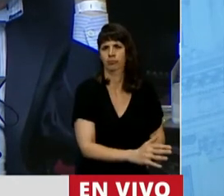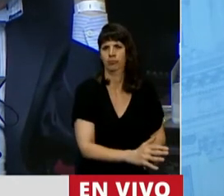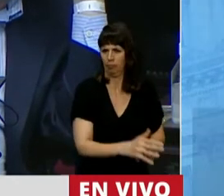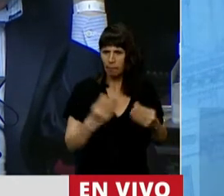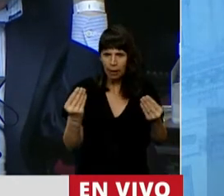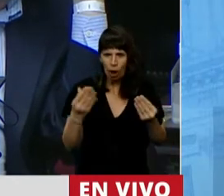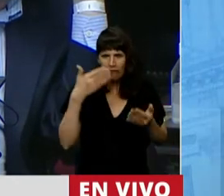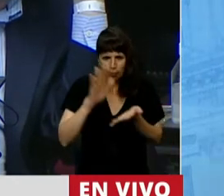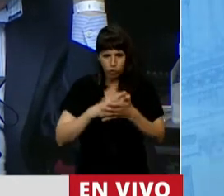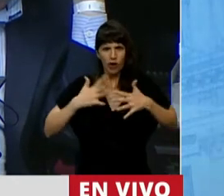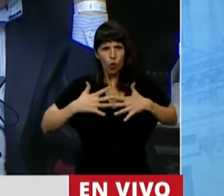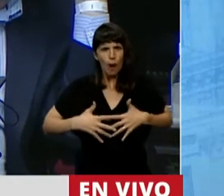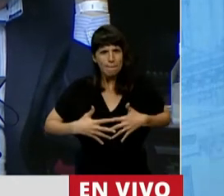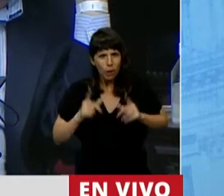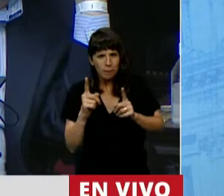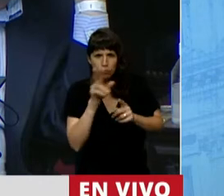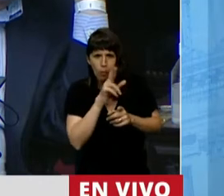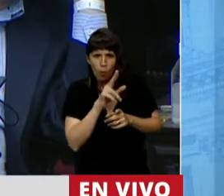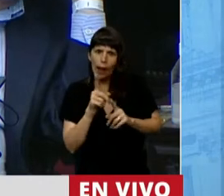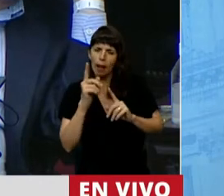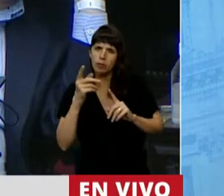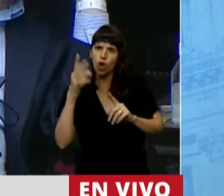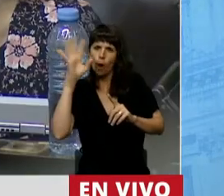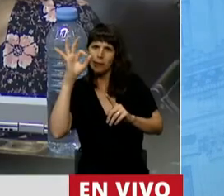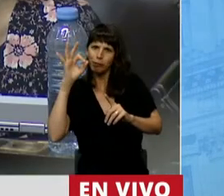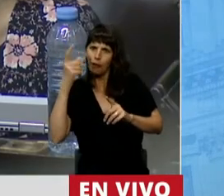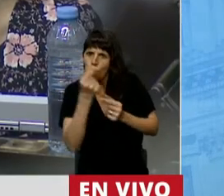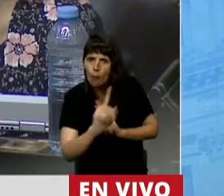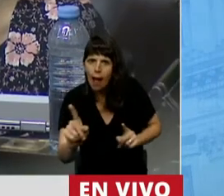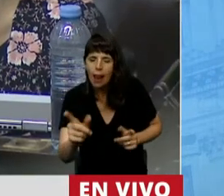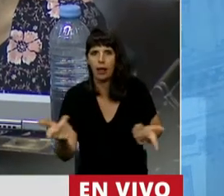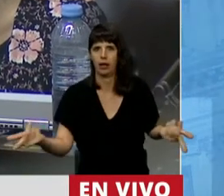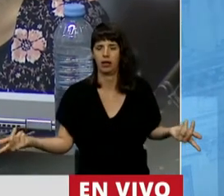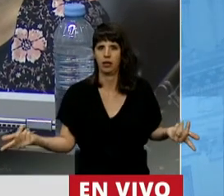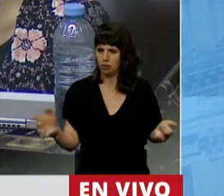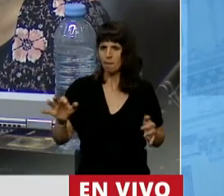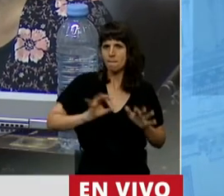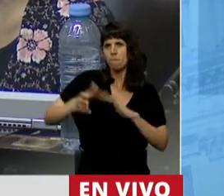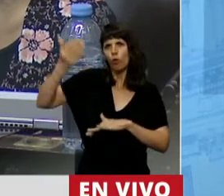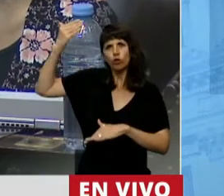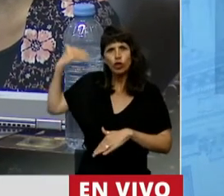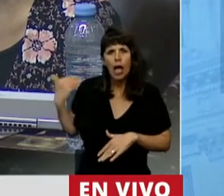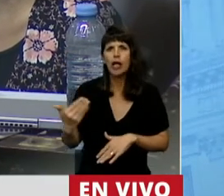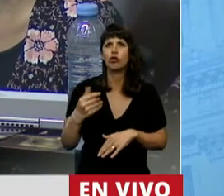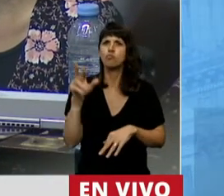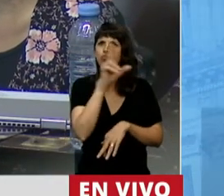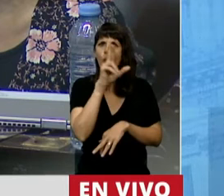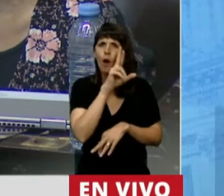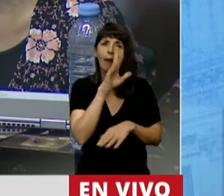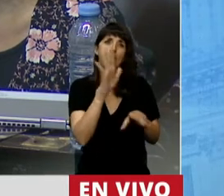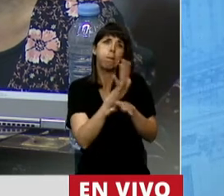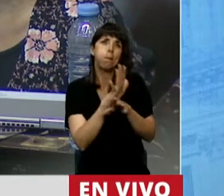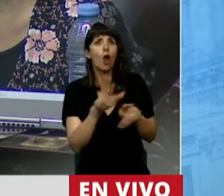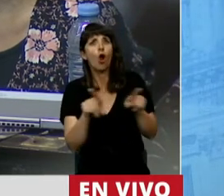nuestros cuerpos, los que están en disputa. Durante demasiado tiempo las mujeres hemos sido consideradas un poco